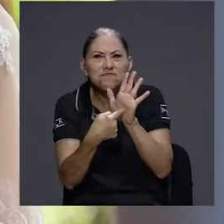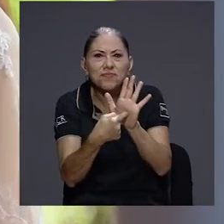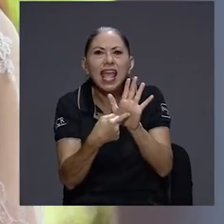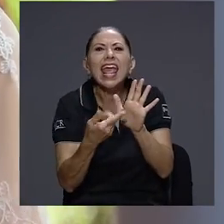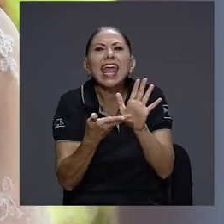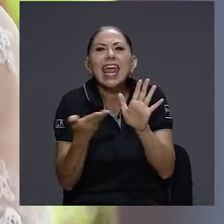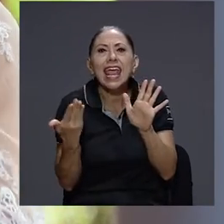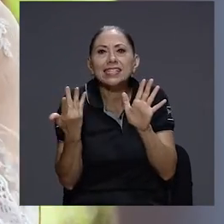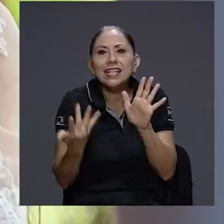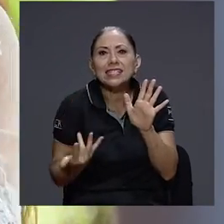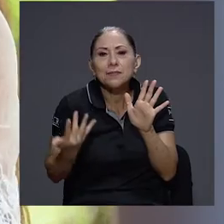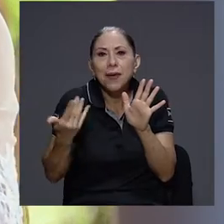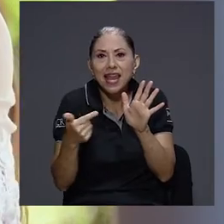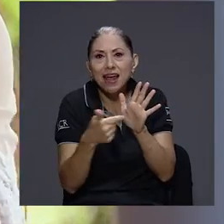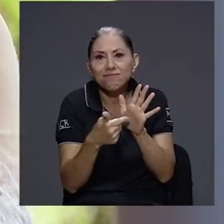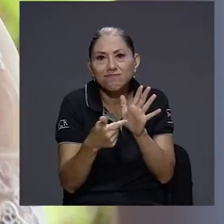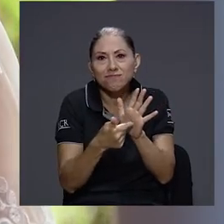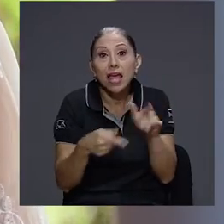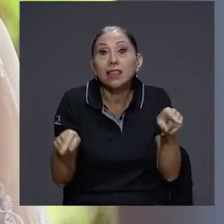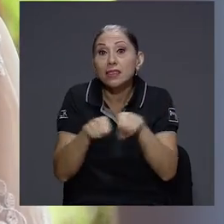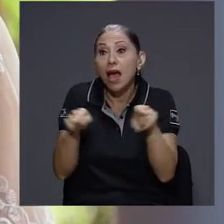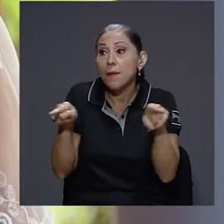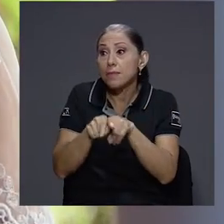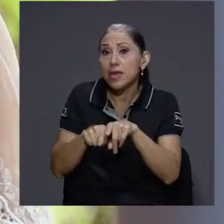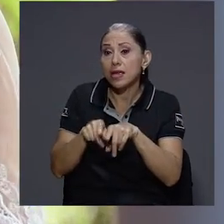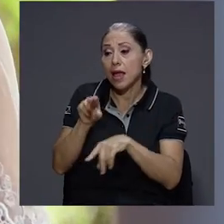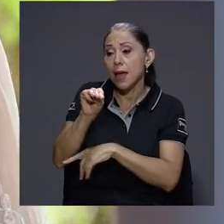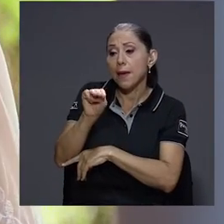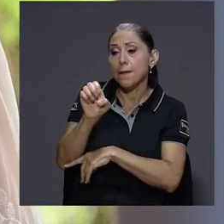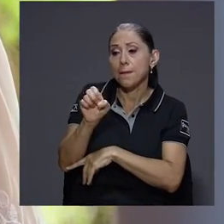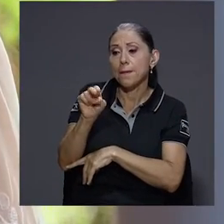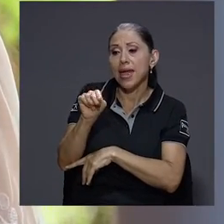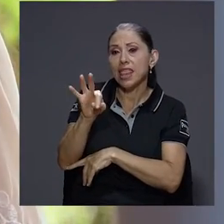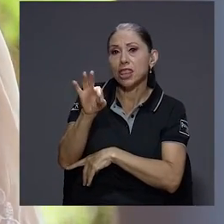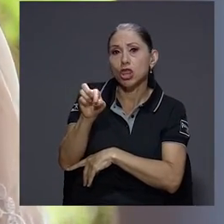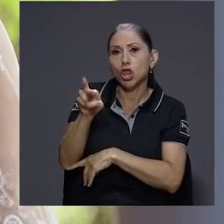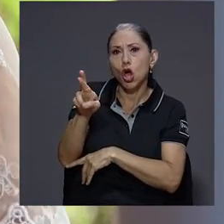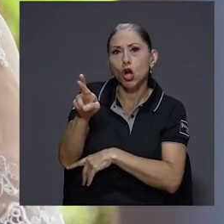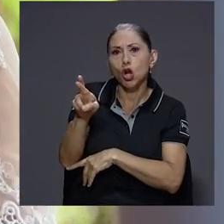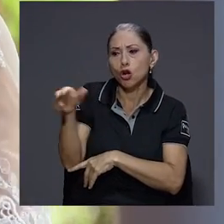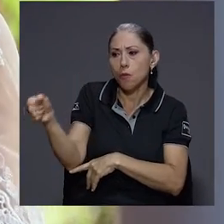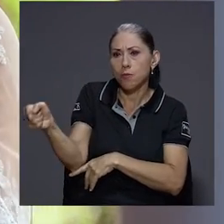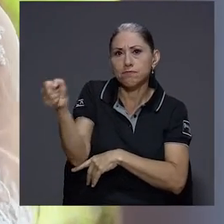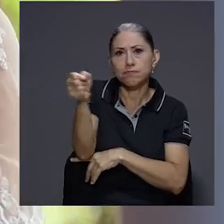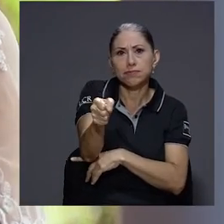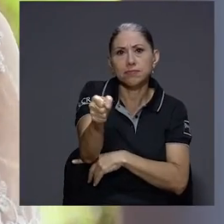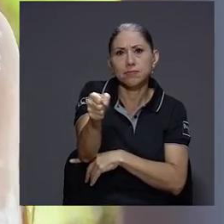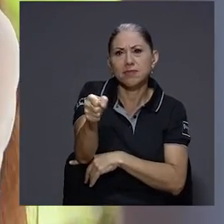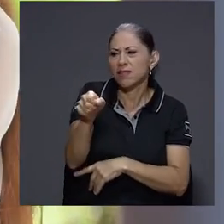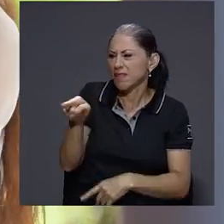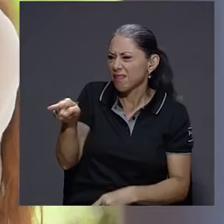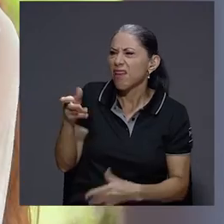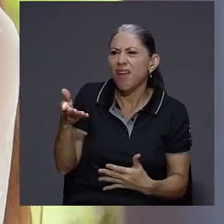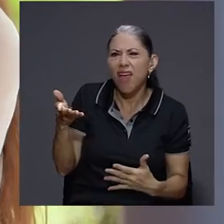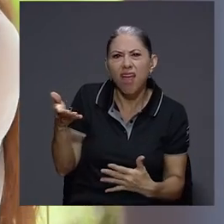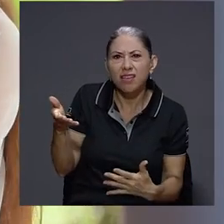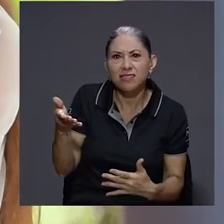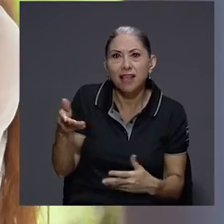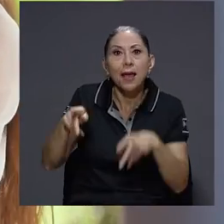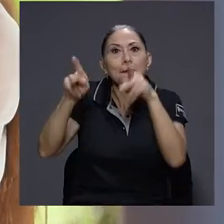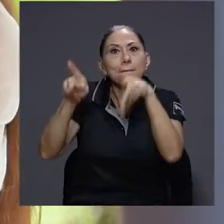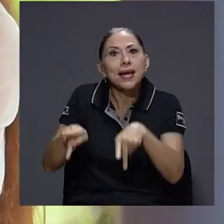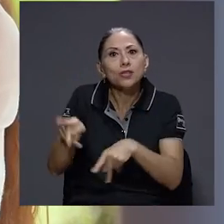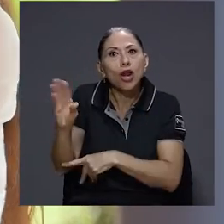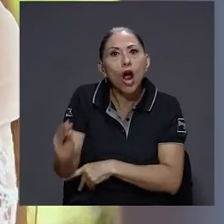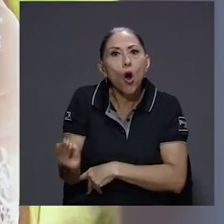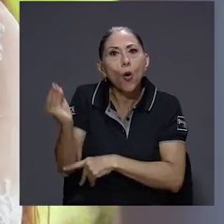esperamos, aportar mentores. ¿Qué es un mentor? Una persona joven, que sea de la misma edad de